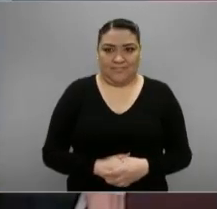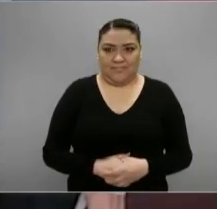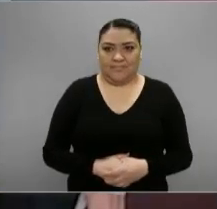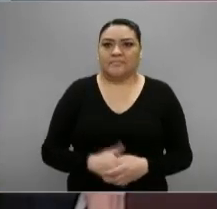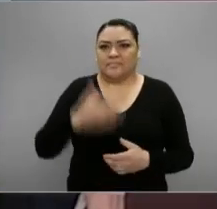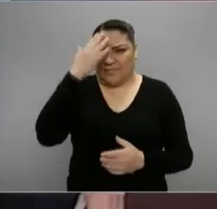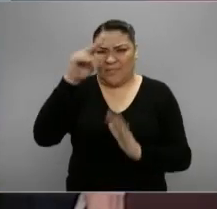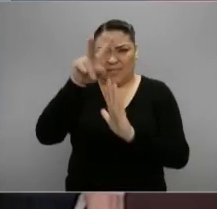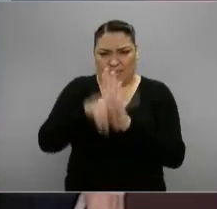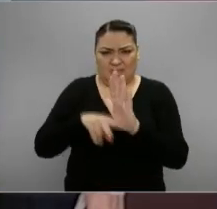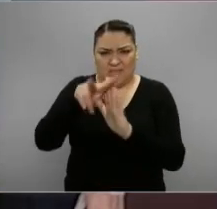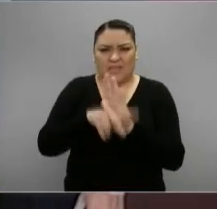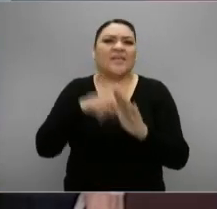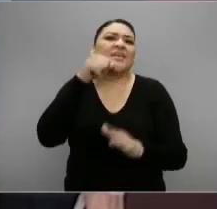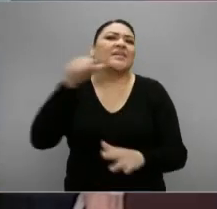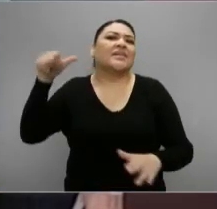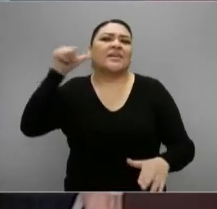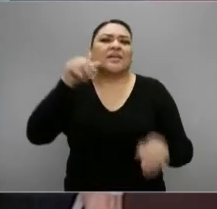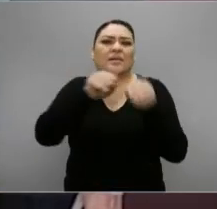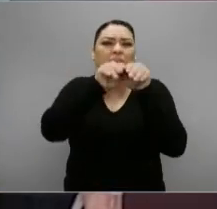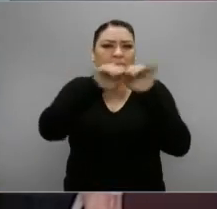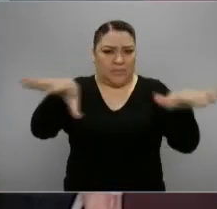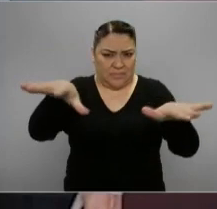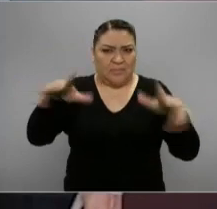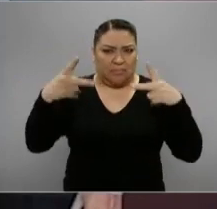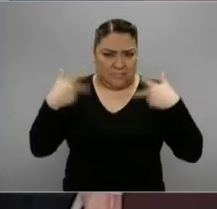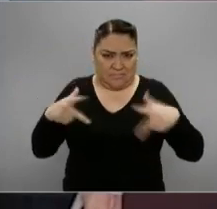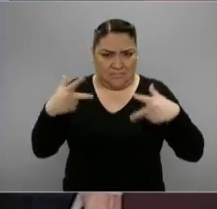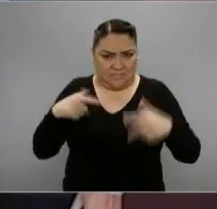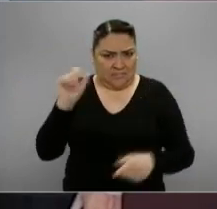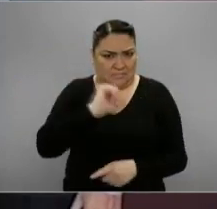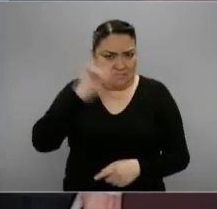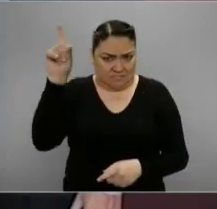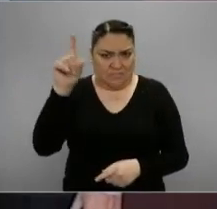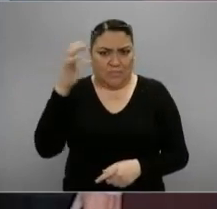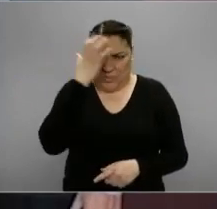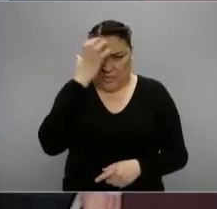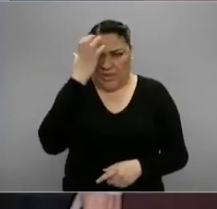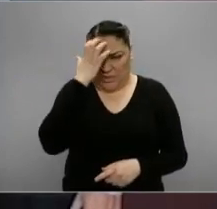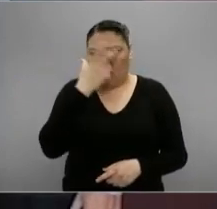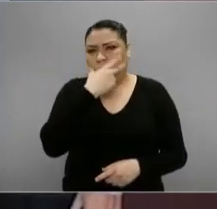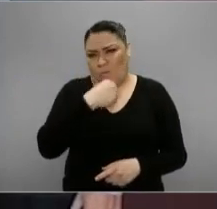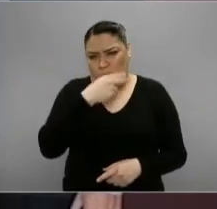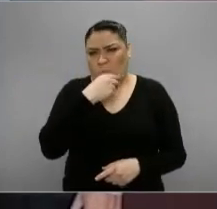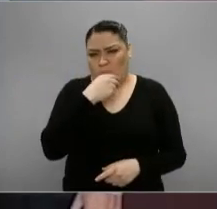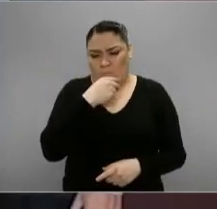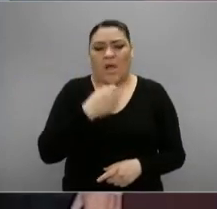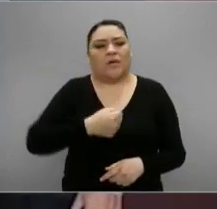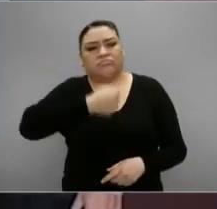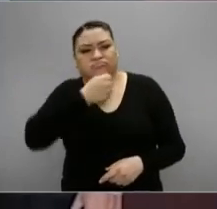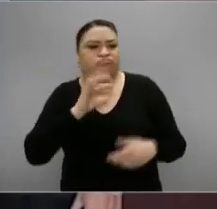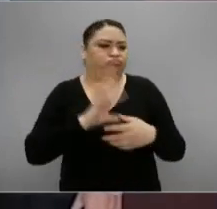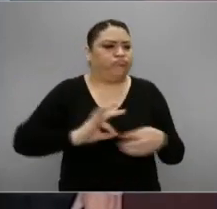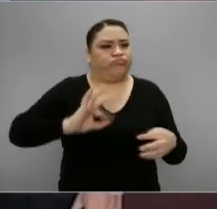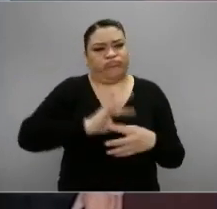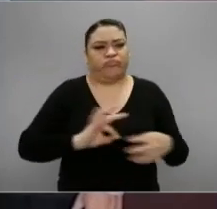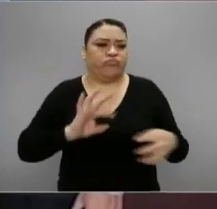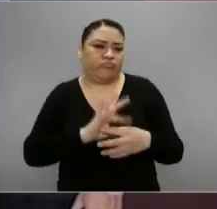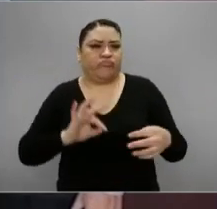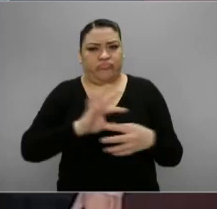Un video que se transmitió ayer de una personalidad muy conocida, donde hace una serie de señalamientos,